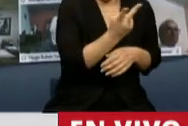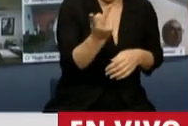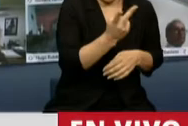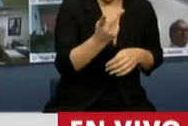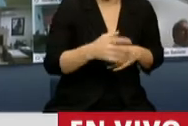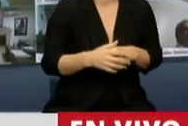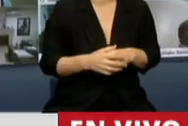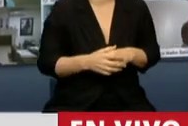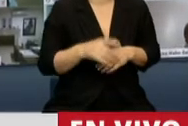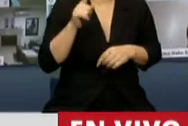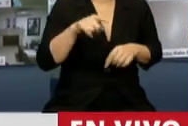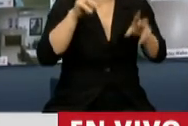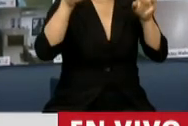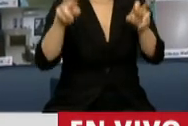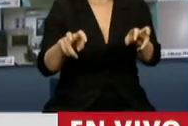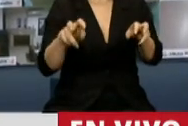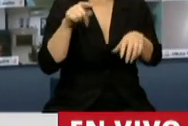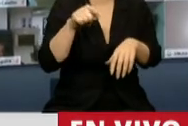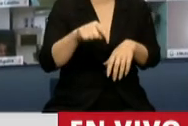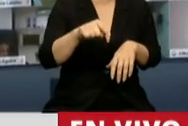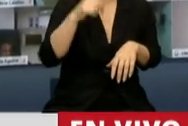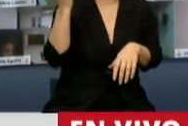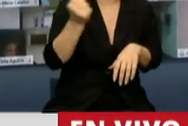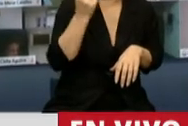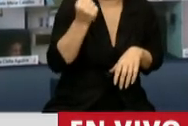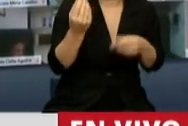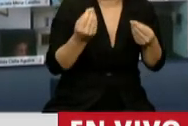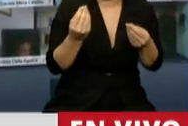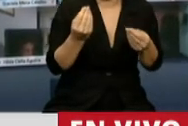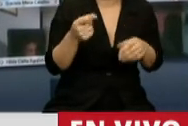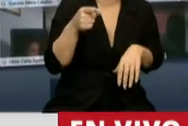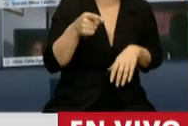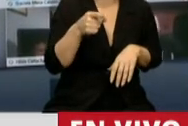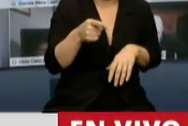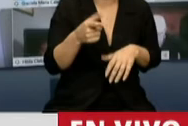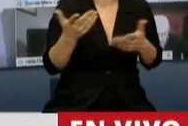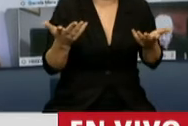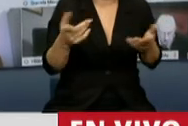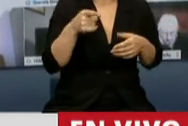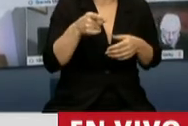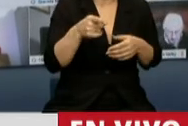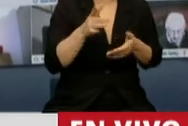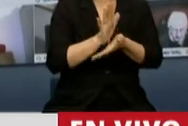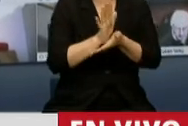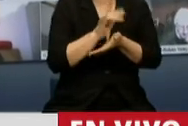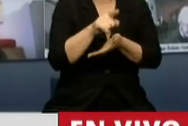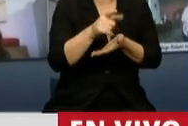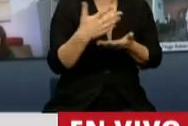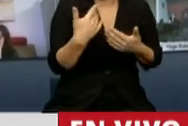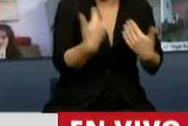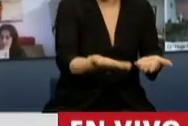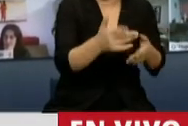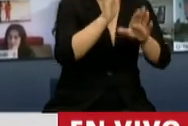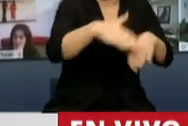esos temas que nos involucran y rápidamente es posible consensuar, en este caso, en auxilio de niñas y